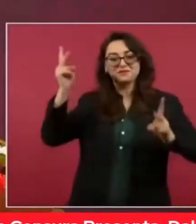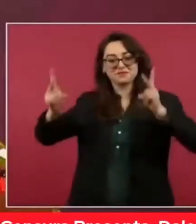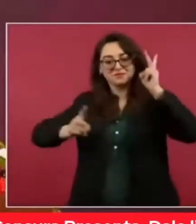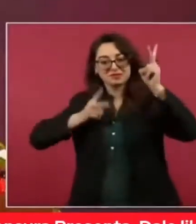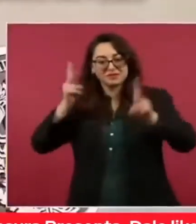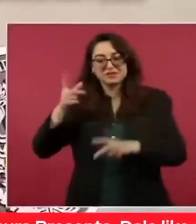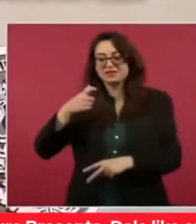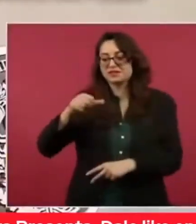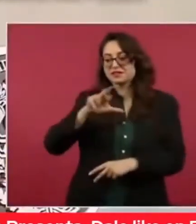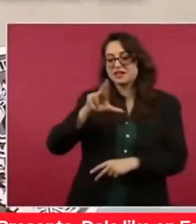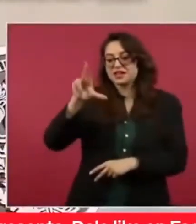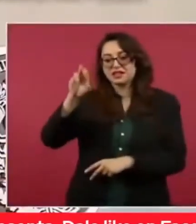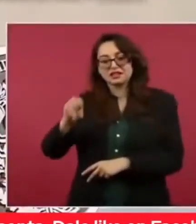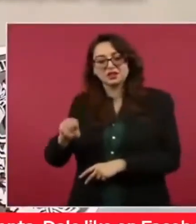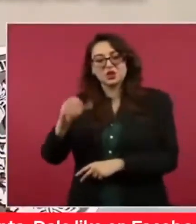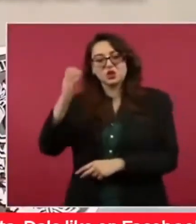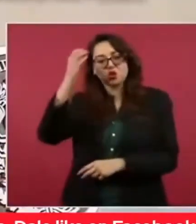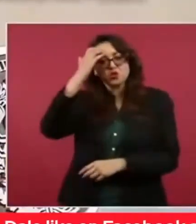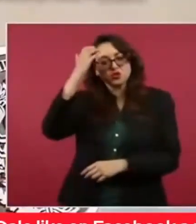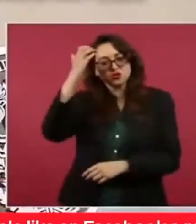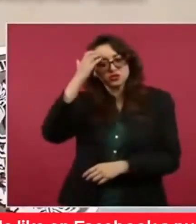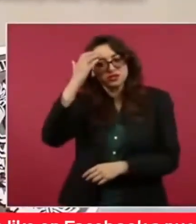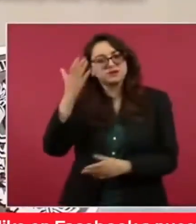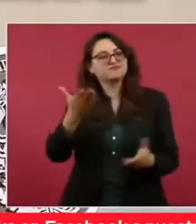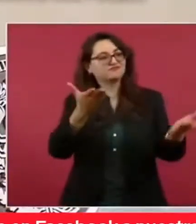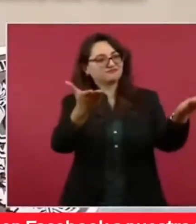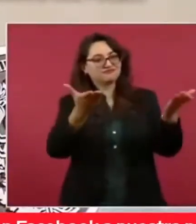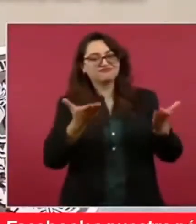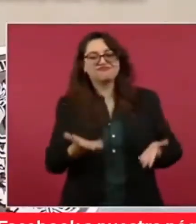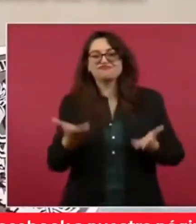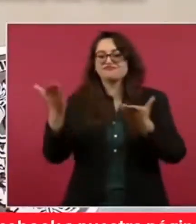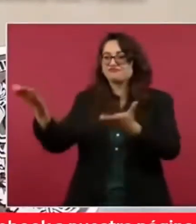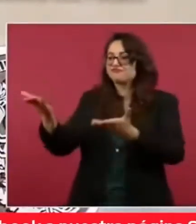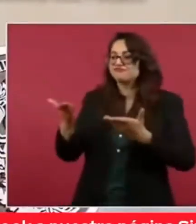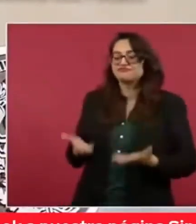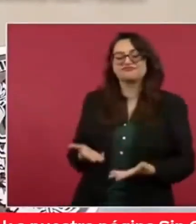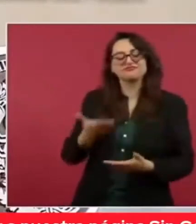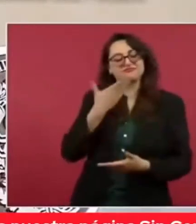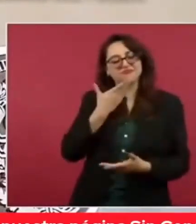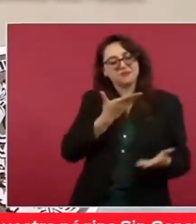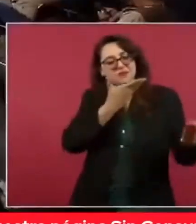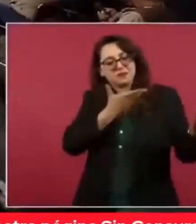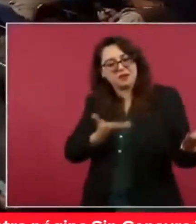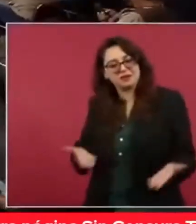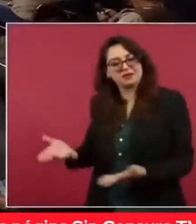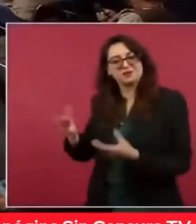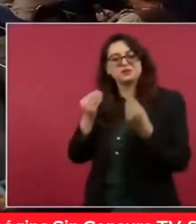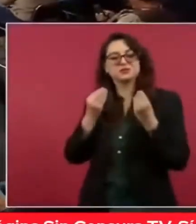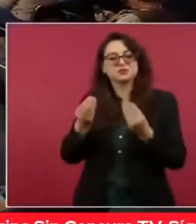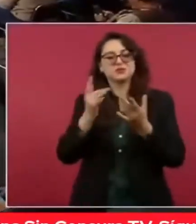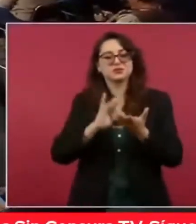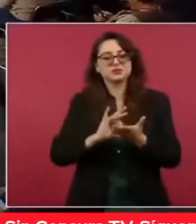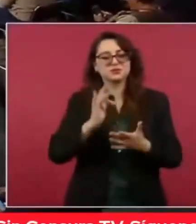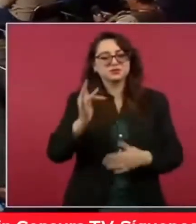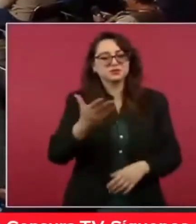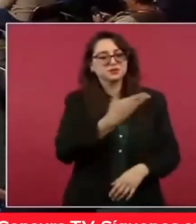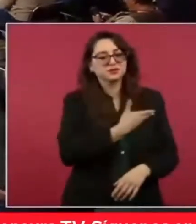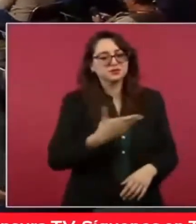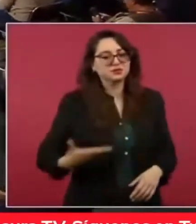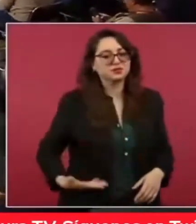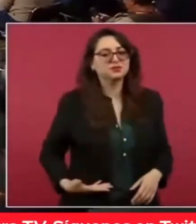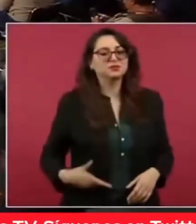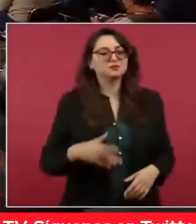apreciar esta cultura central. Les esperamos a todas y todos con los brazos abiertos. Muchas gracias, señor presidente.